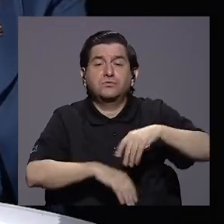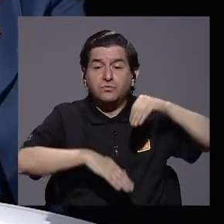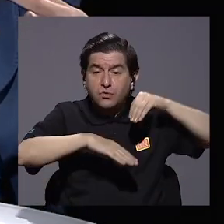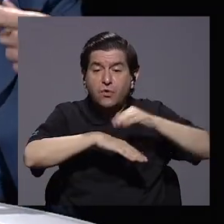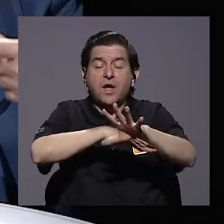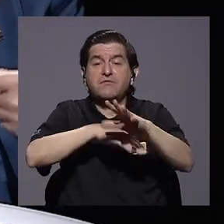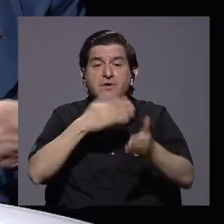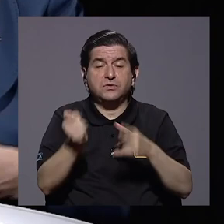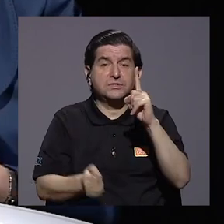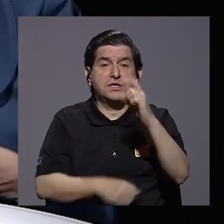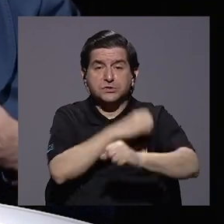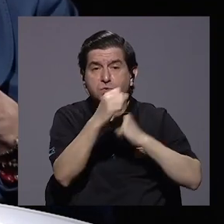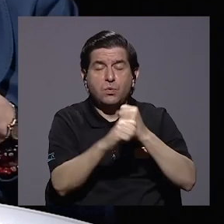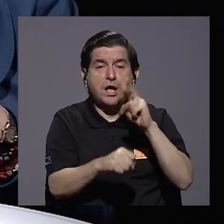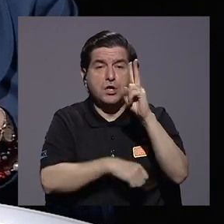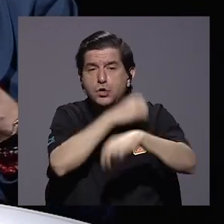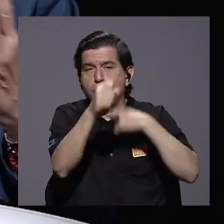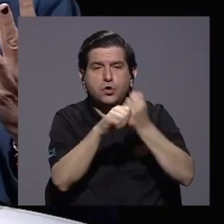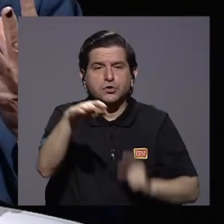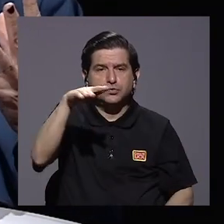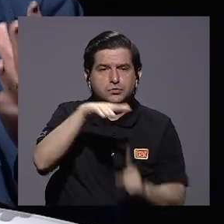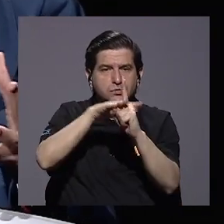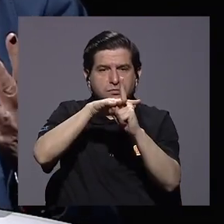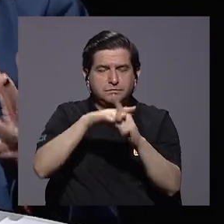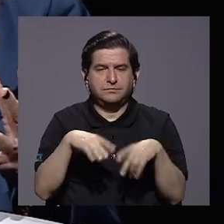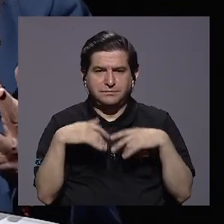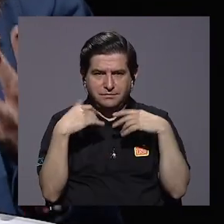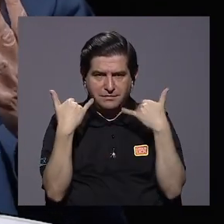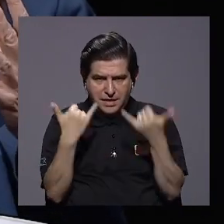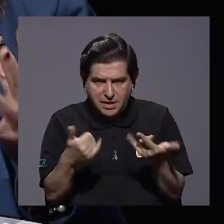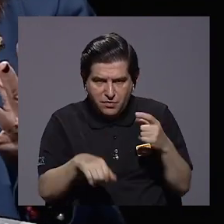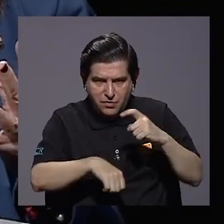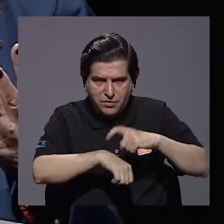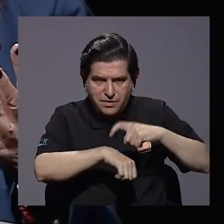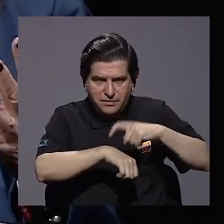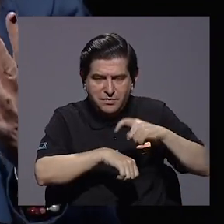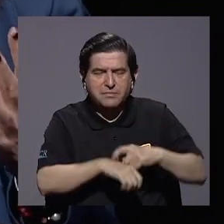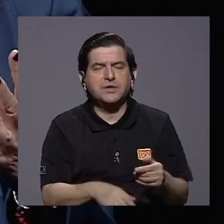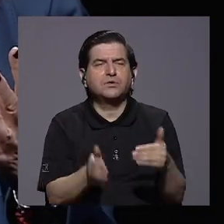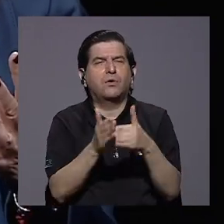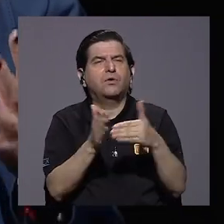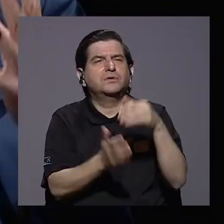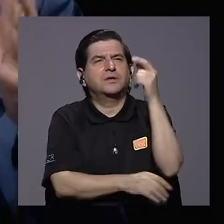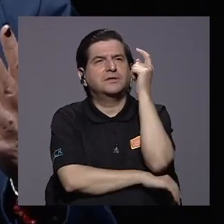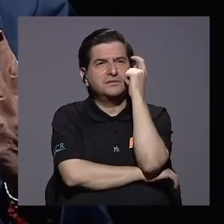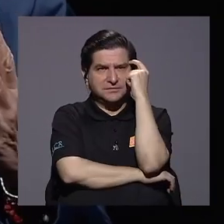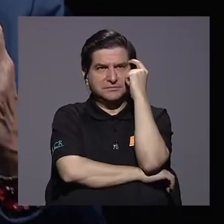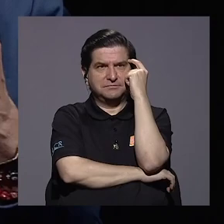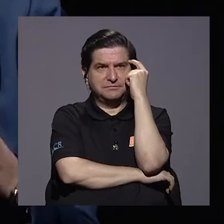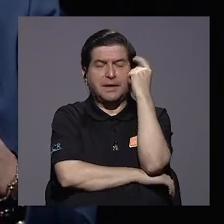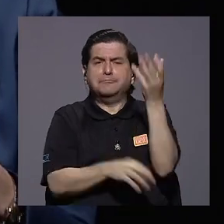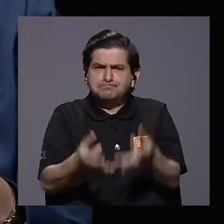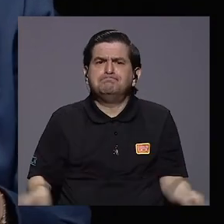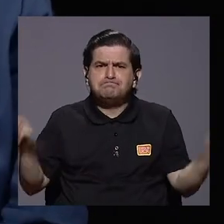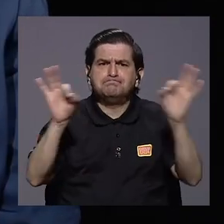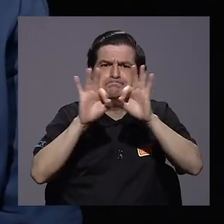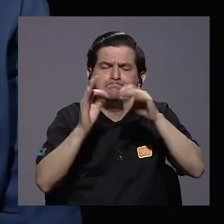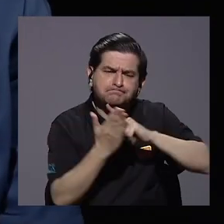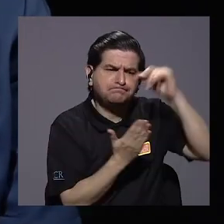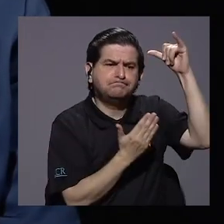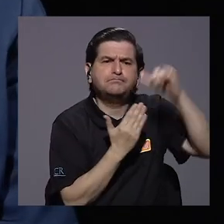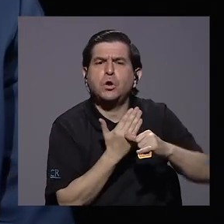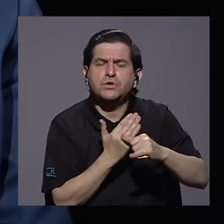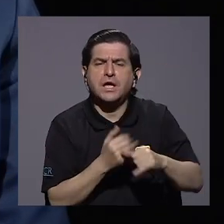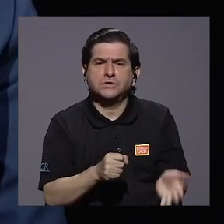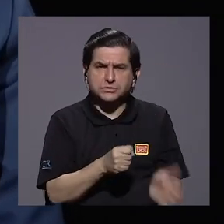efectos pueden aparecer a un año o dos años. Entonces, es el momento de replantearnos y decir, ok, es importante los